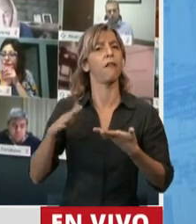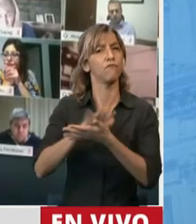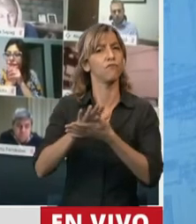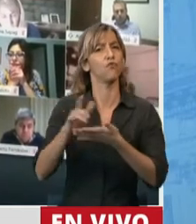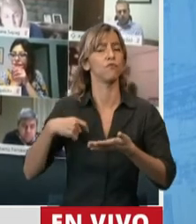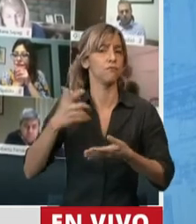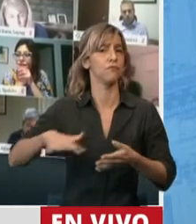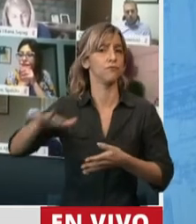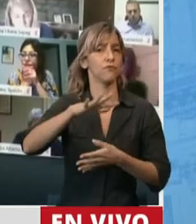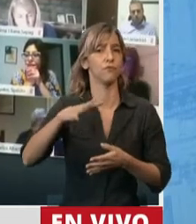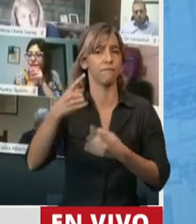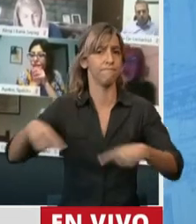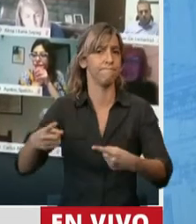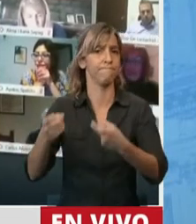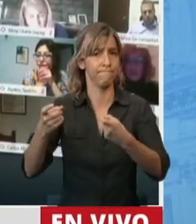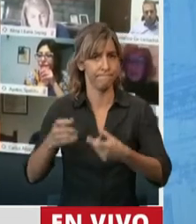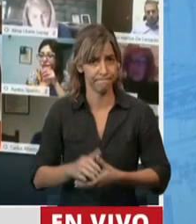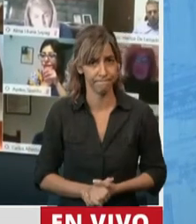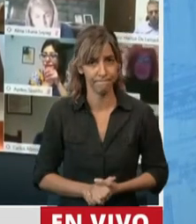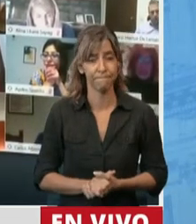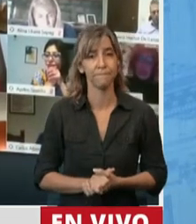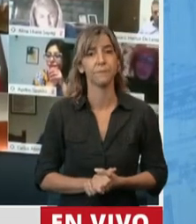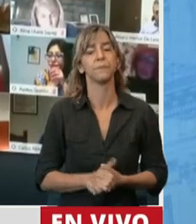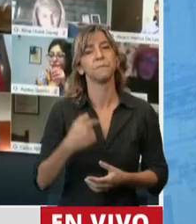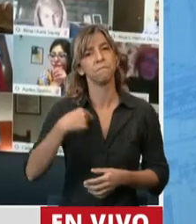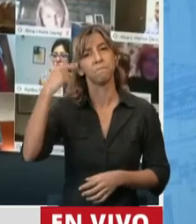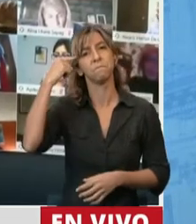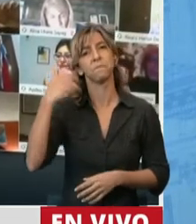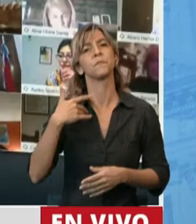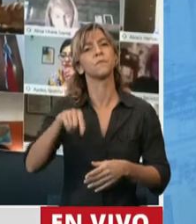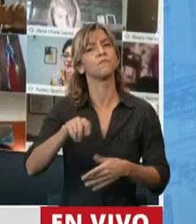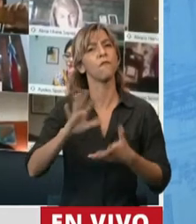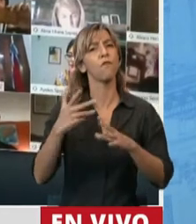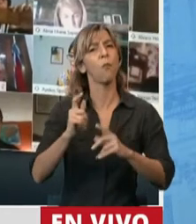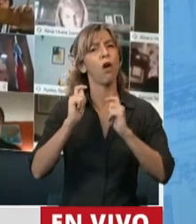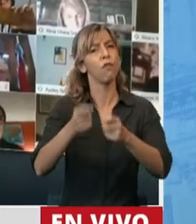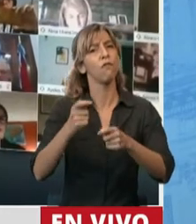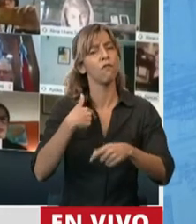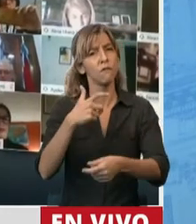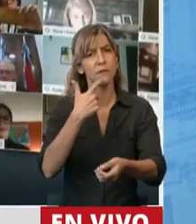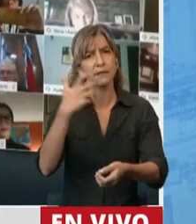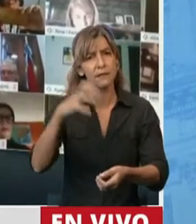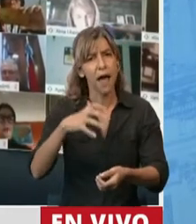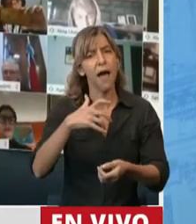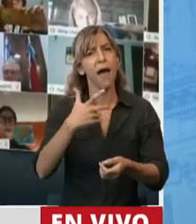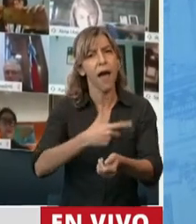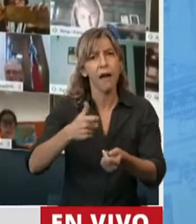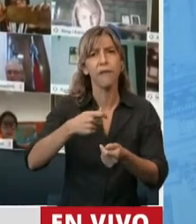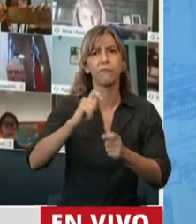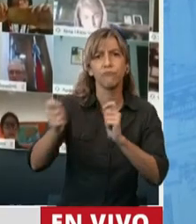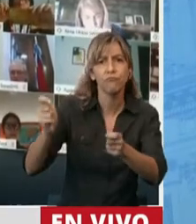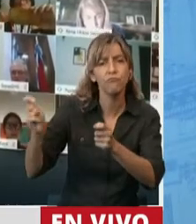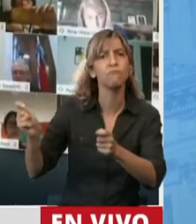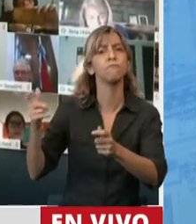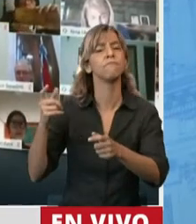de todo tipo. La donación de sangre y hemoderivados en la Argentina ya antes de esta pandemia estaba